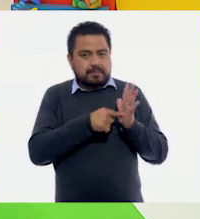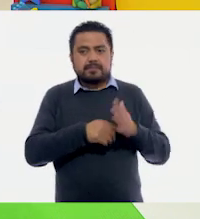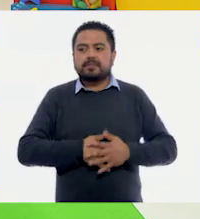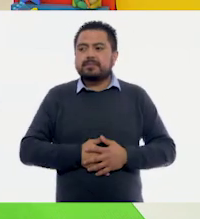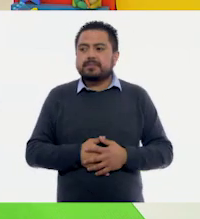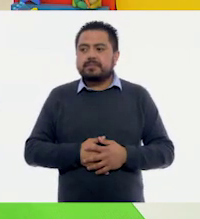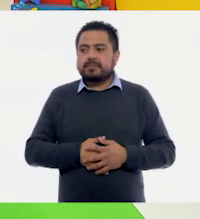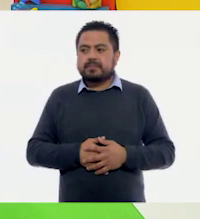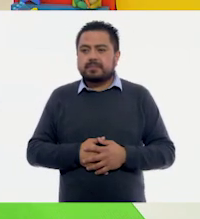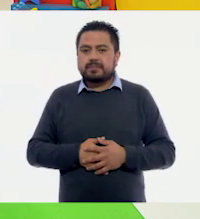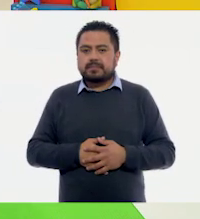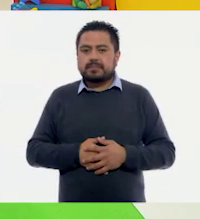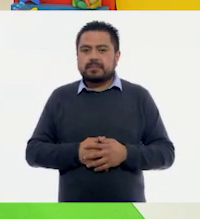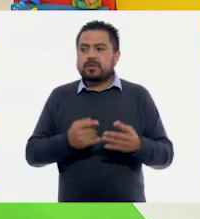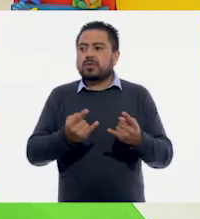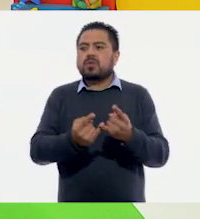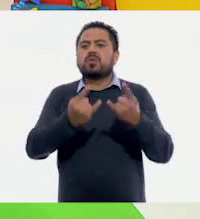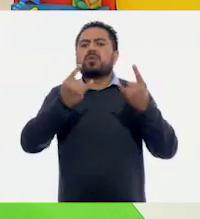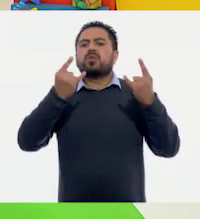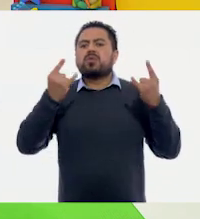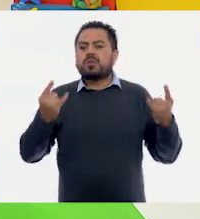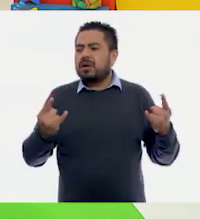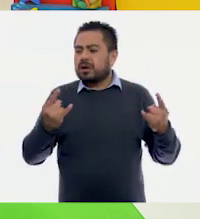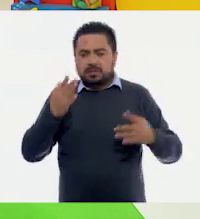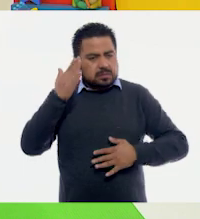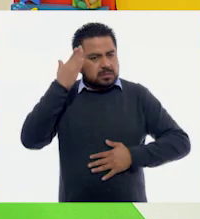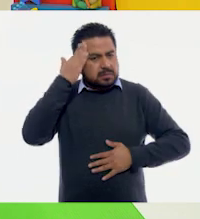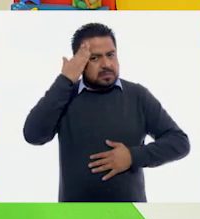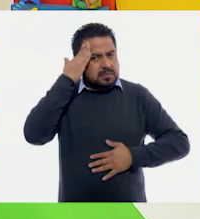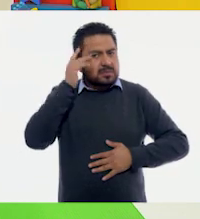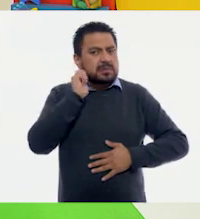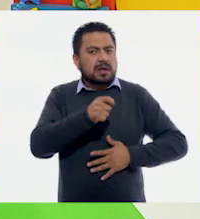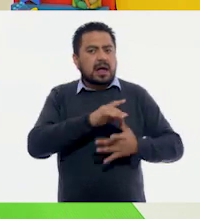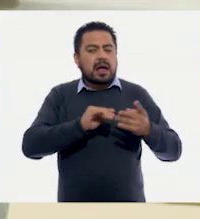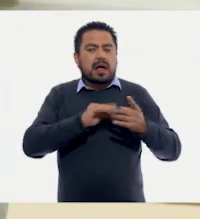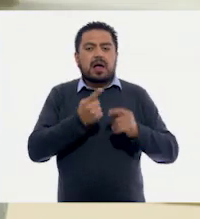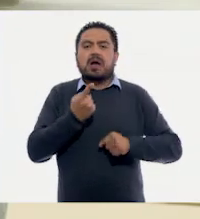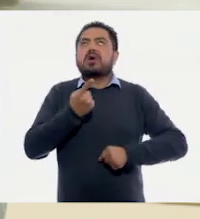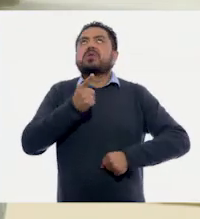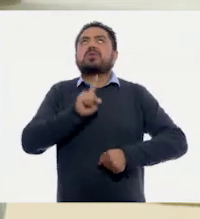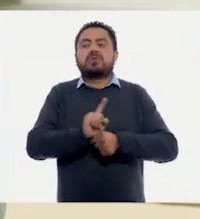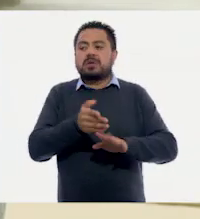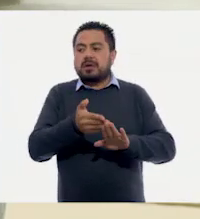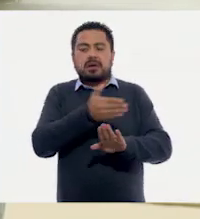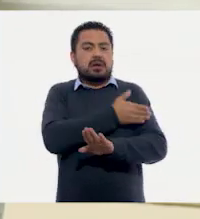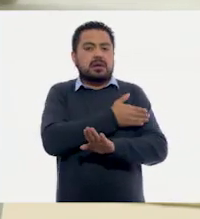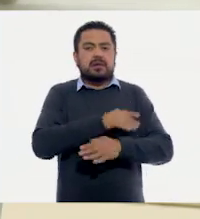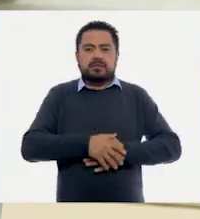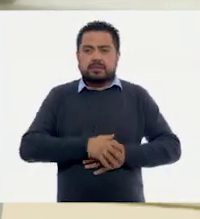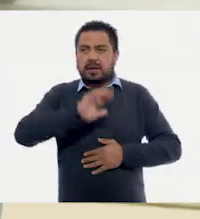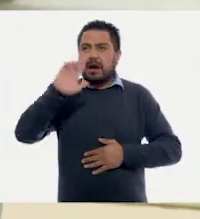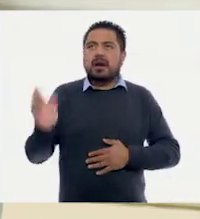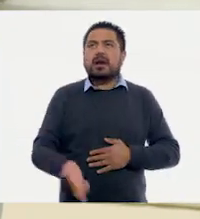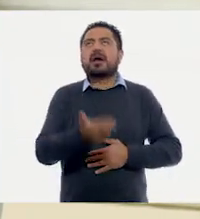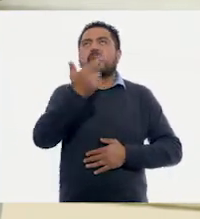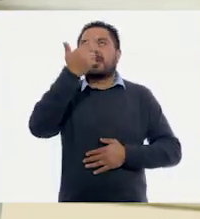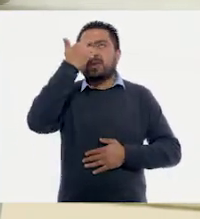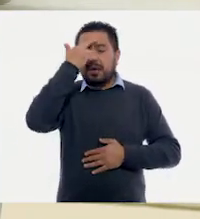Y el cuento se titula Había una vez un recuerdo.